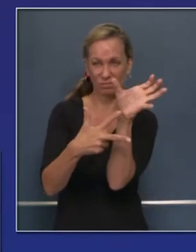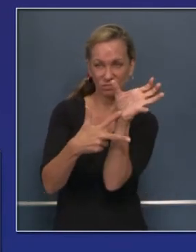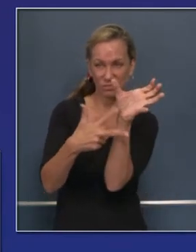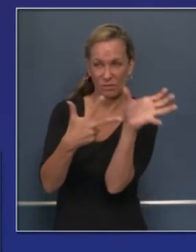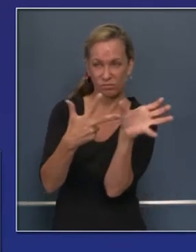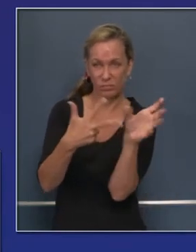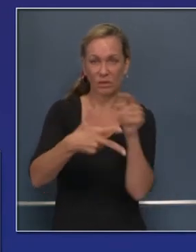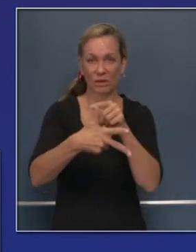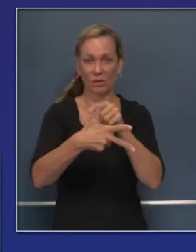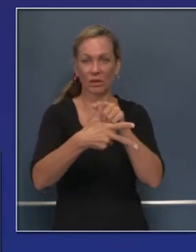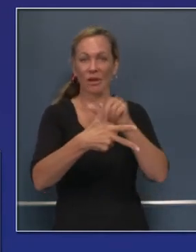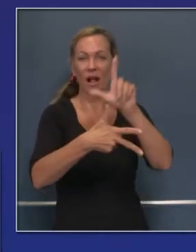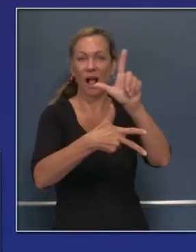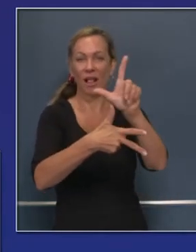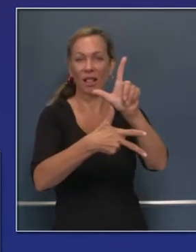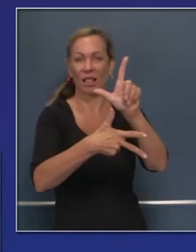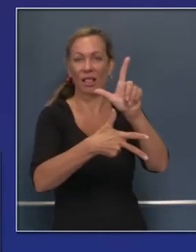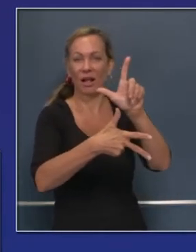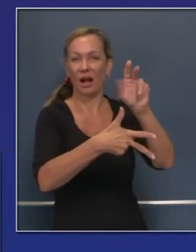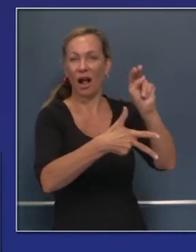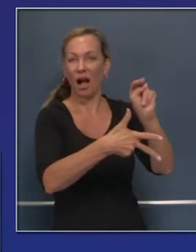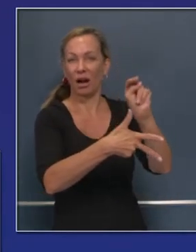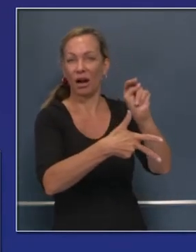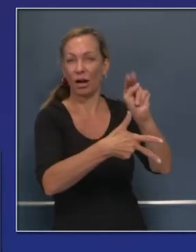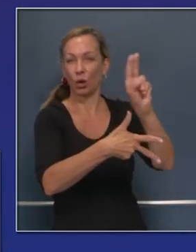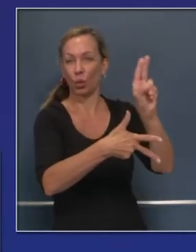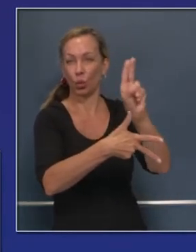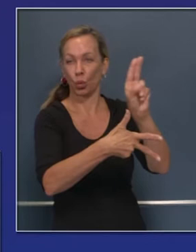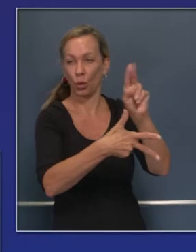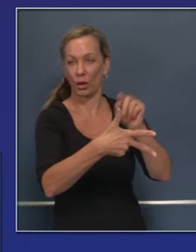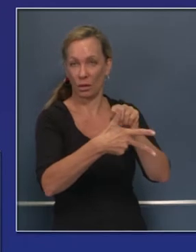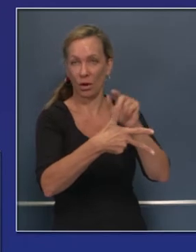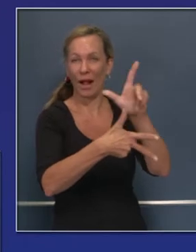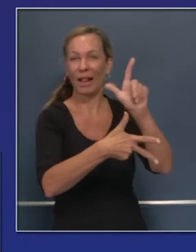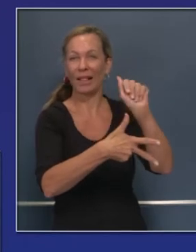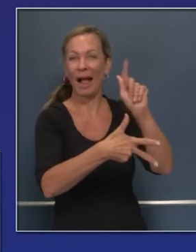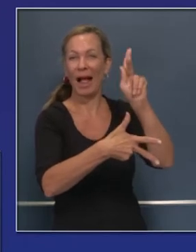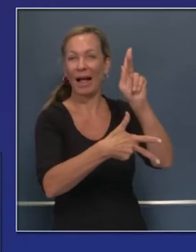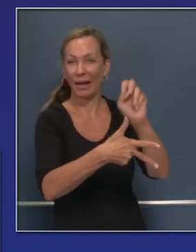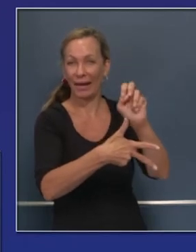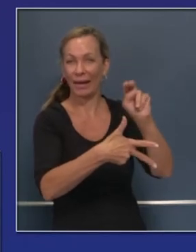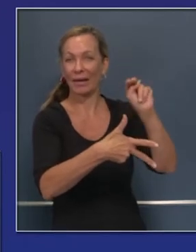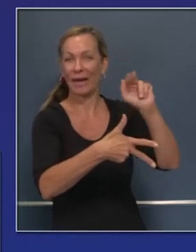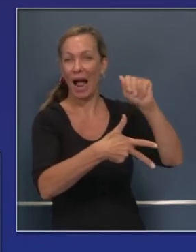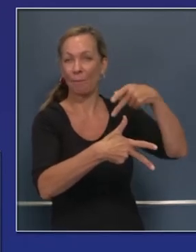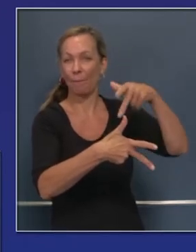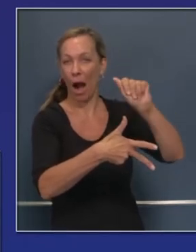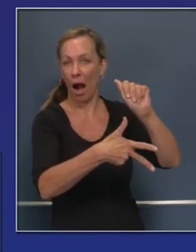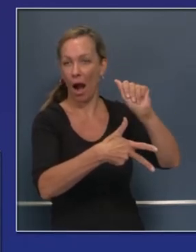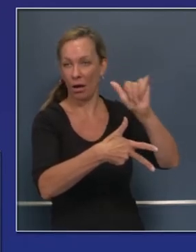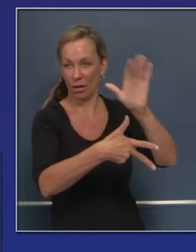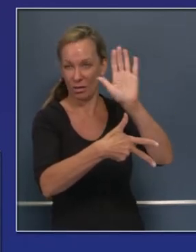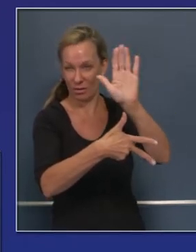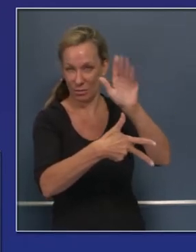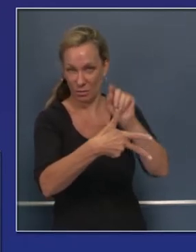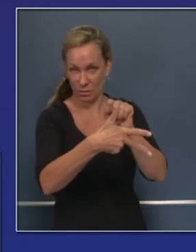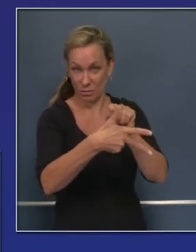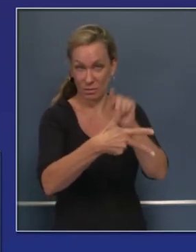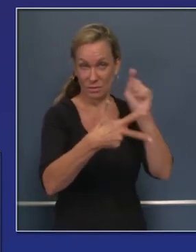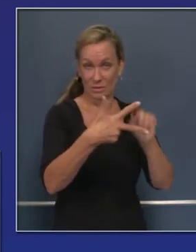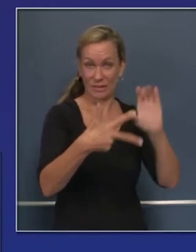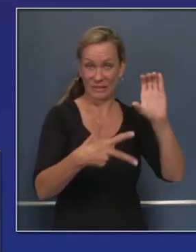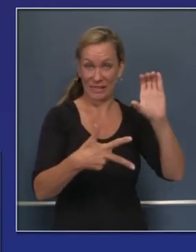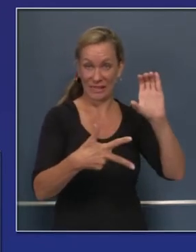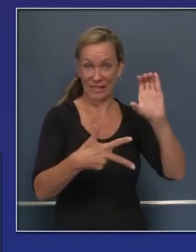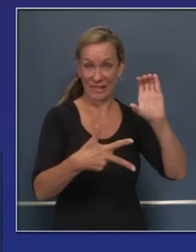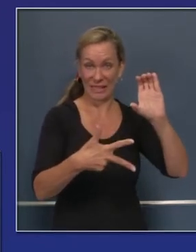LNU en Lake y el Condado ZU en Santa Cruz y el SCU, el incendio que